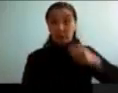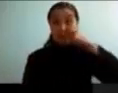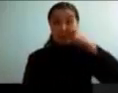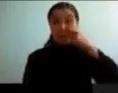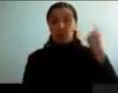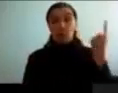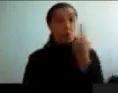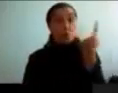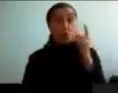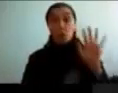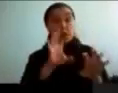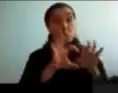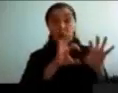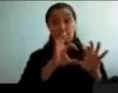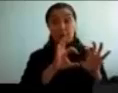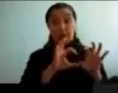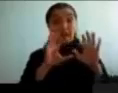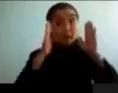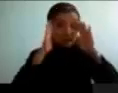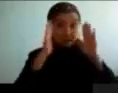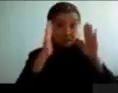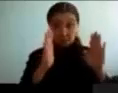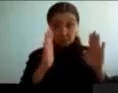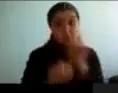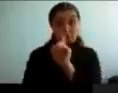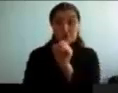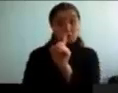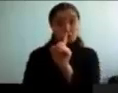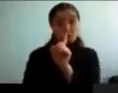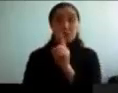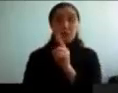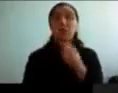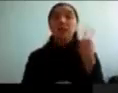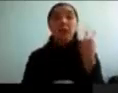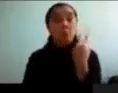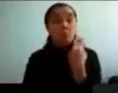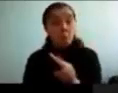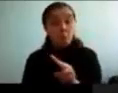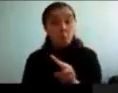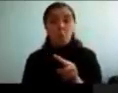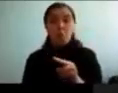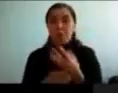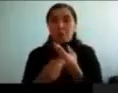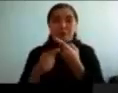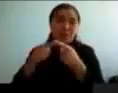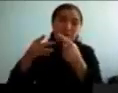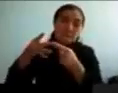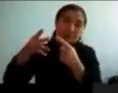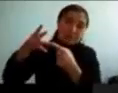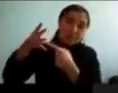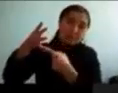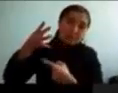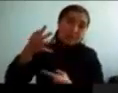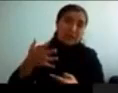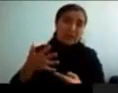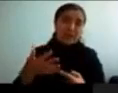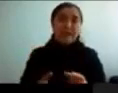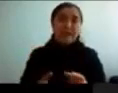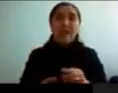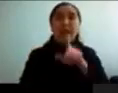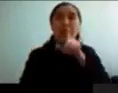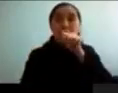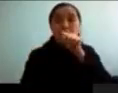que tenemos atención. De hecho, la atención es propia, probablemente, se ha estudiado, en muchos modelos, de vertebrados, en aves,